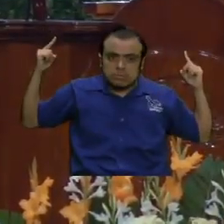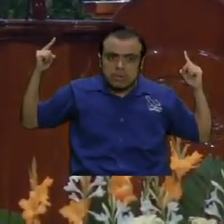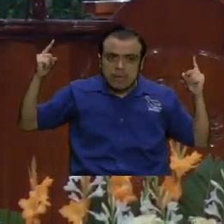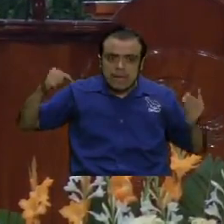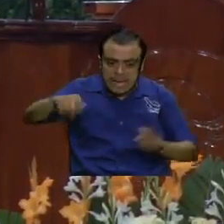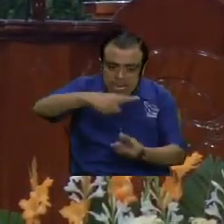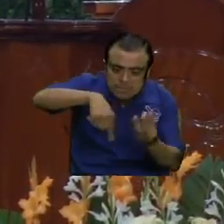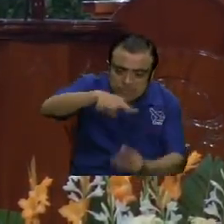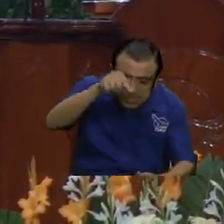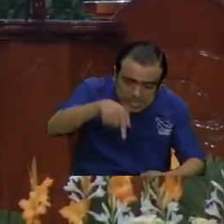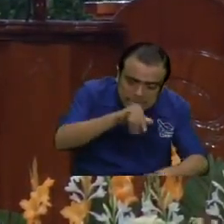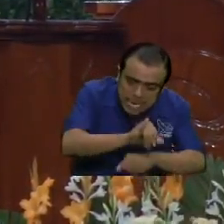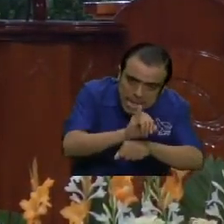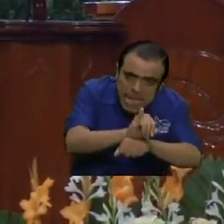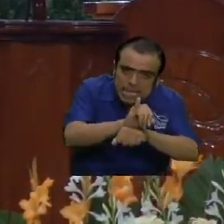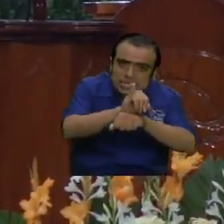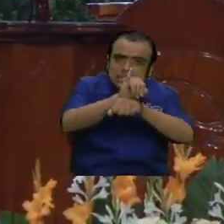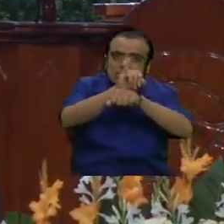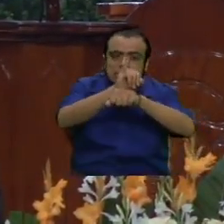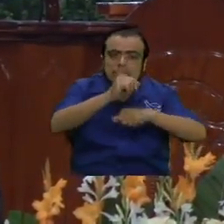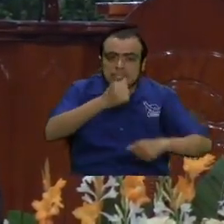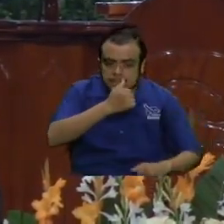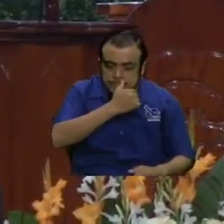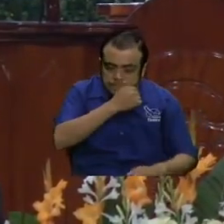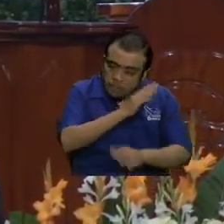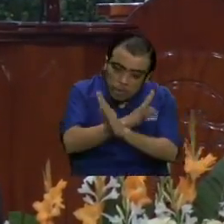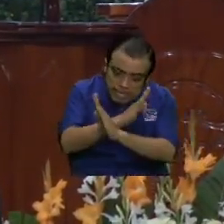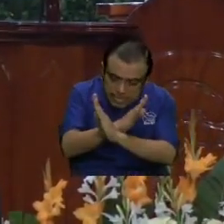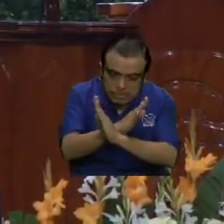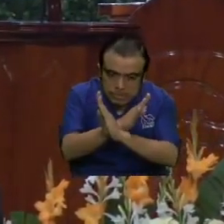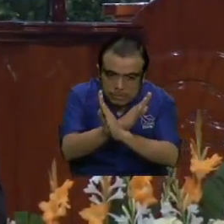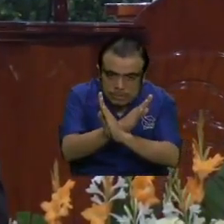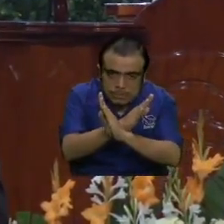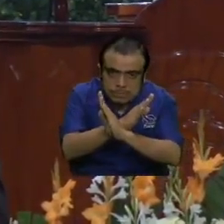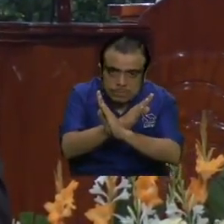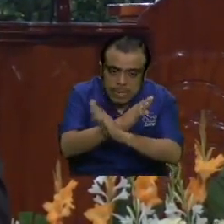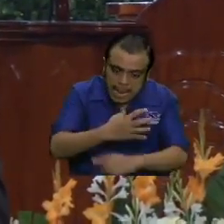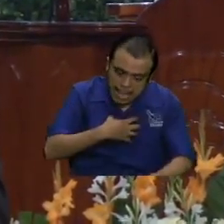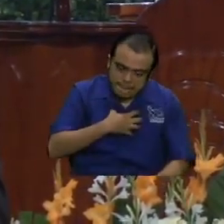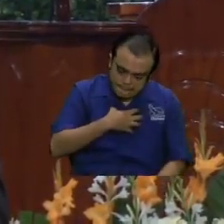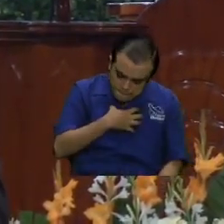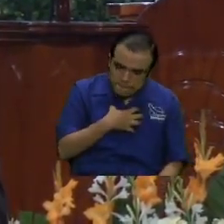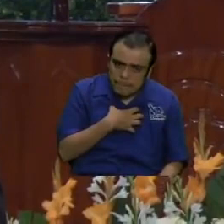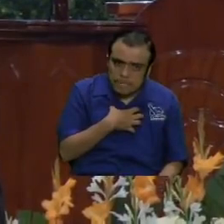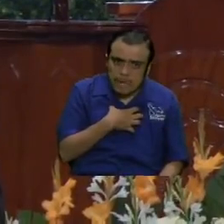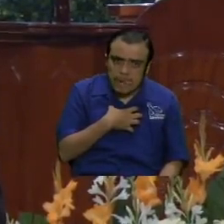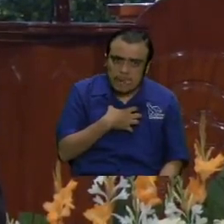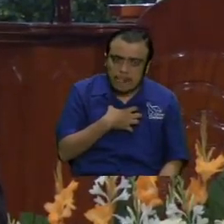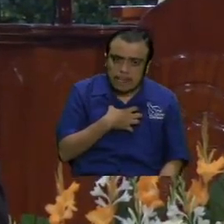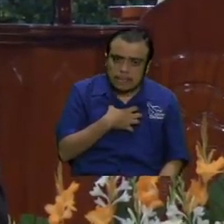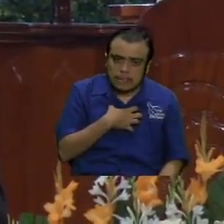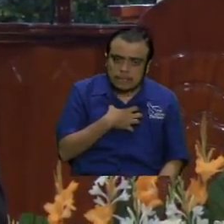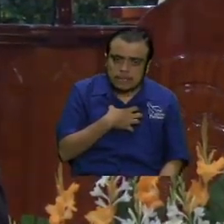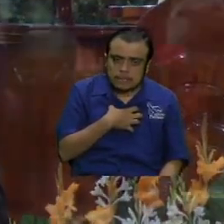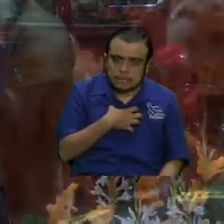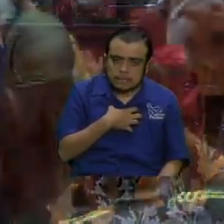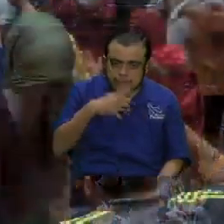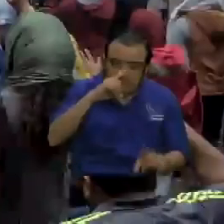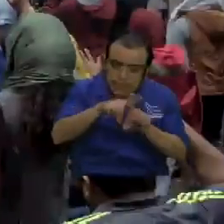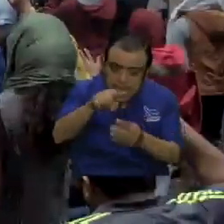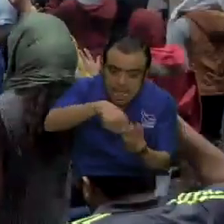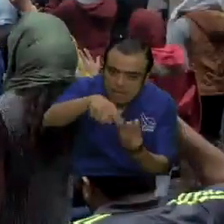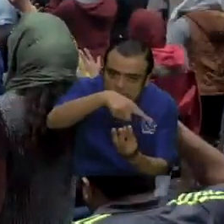familias aquí representadas que sean protegidos Señor su persona individual su